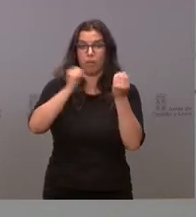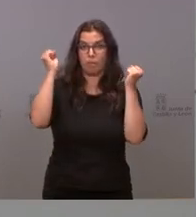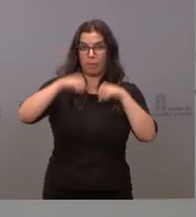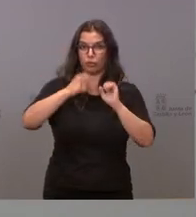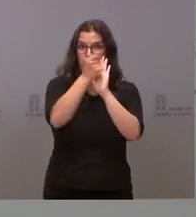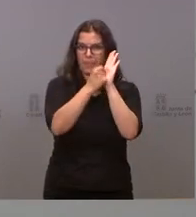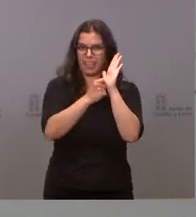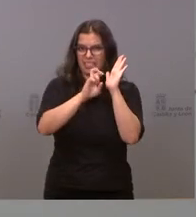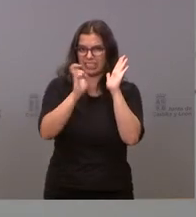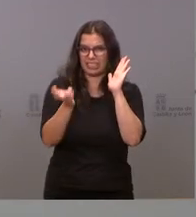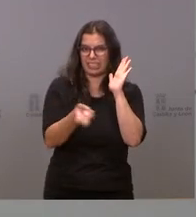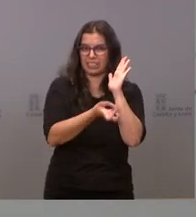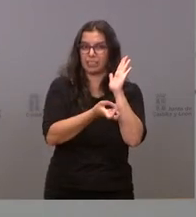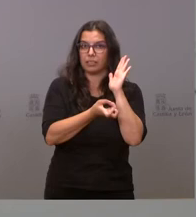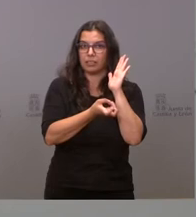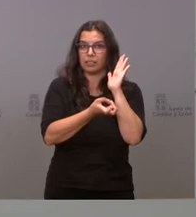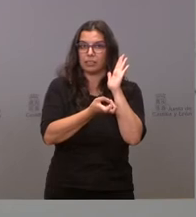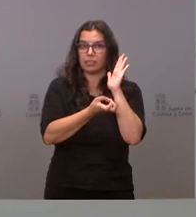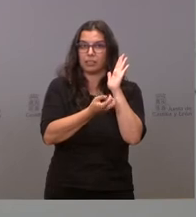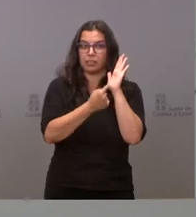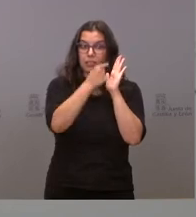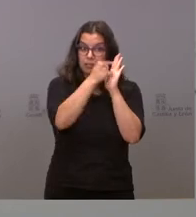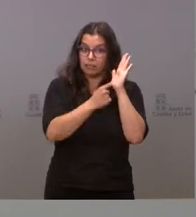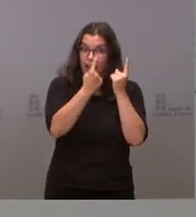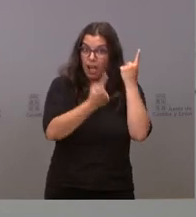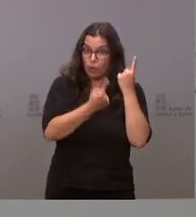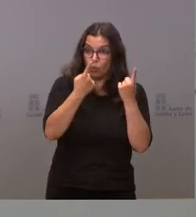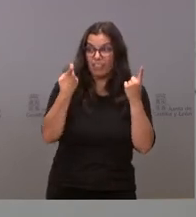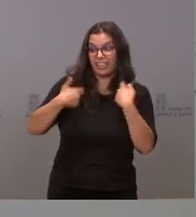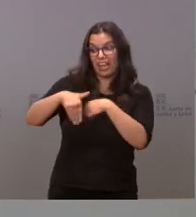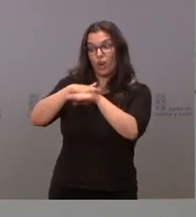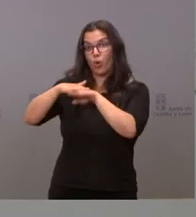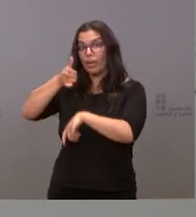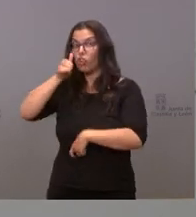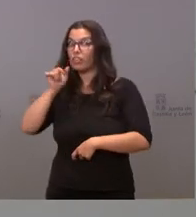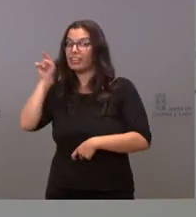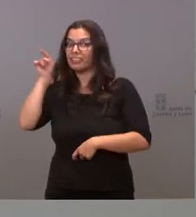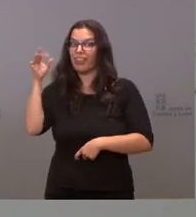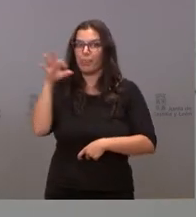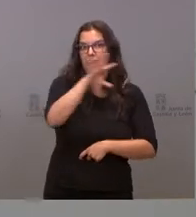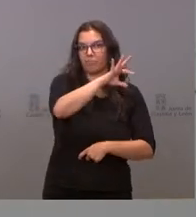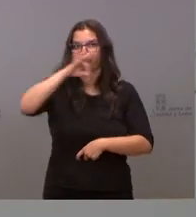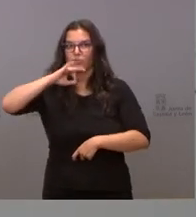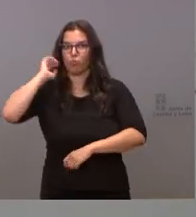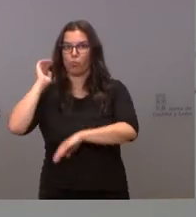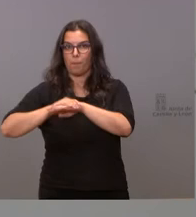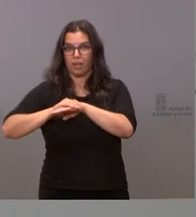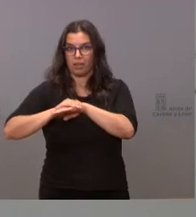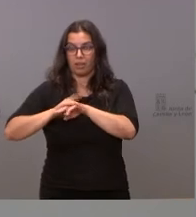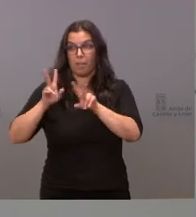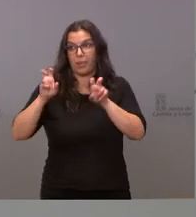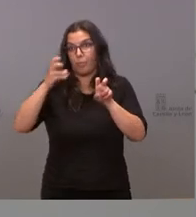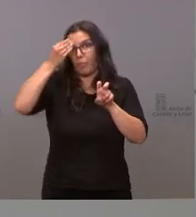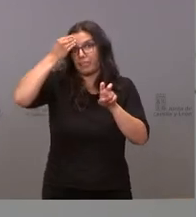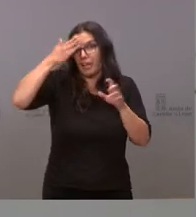medidas que el Gobierno Sánchez tenía que cumplir y que había un compromiso, entendíamos implícito,